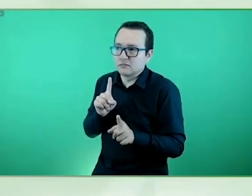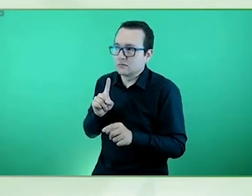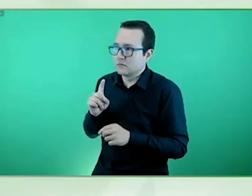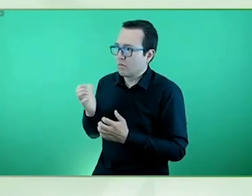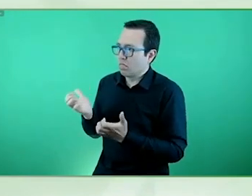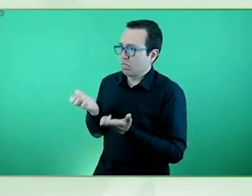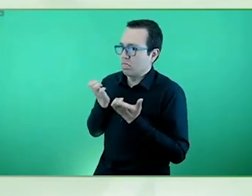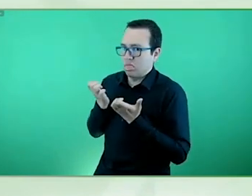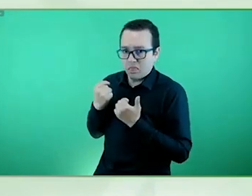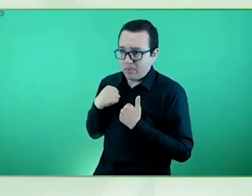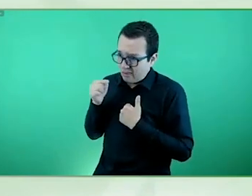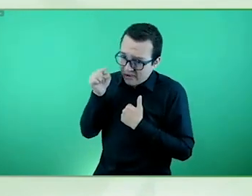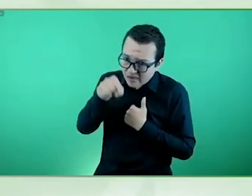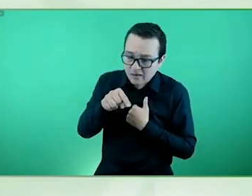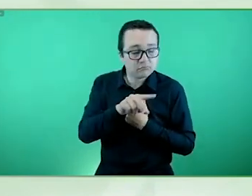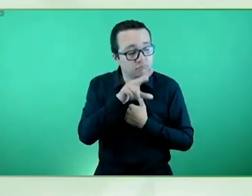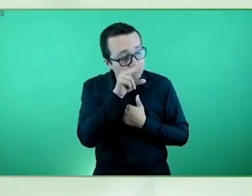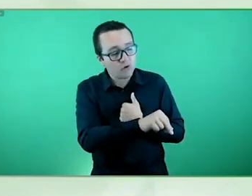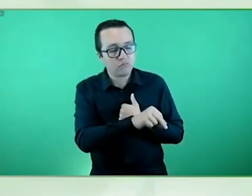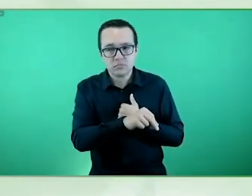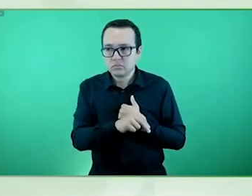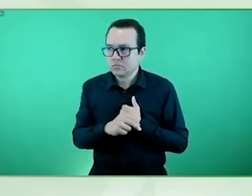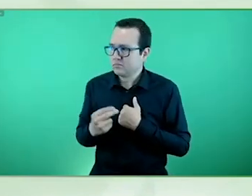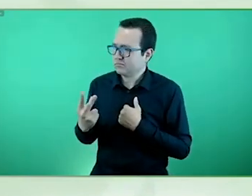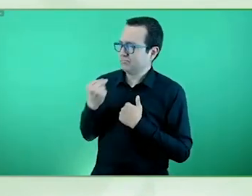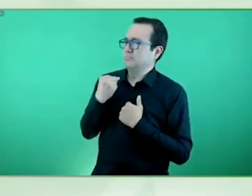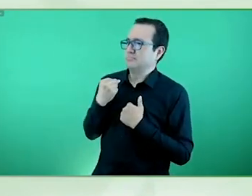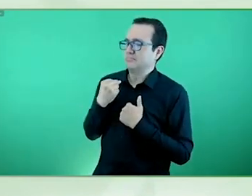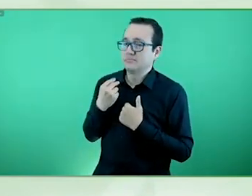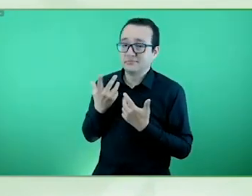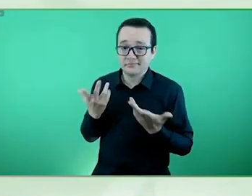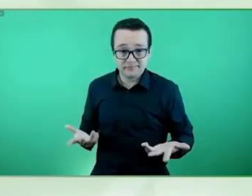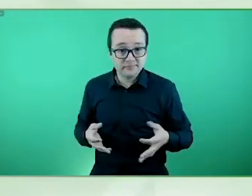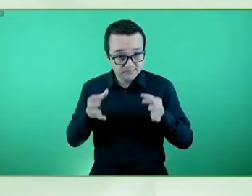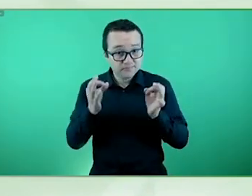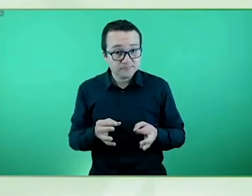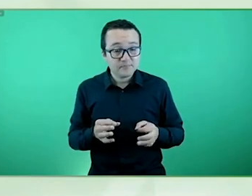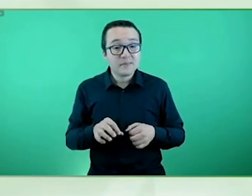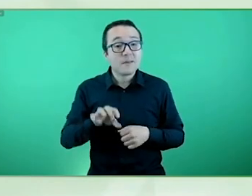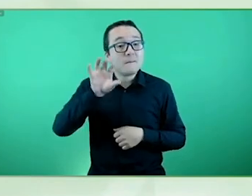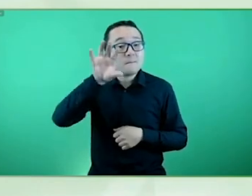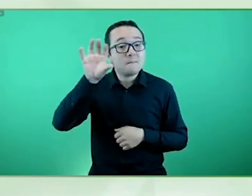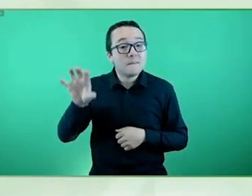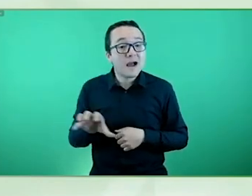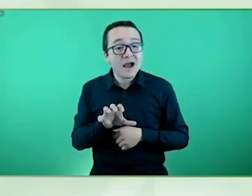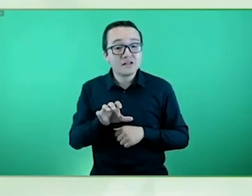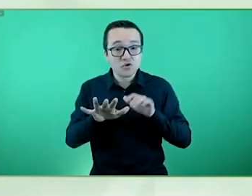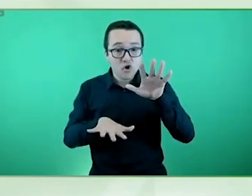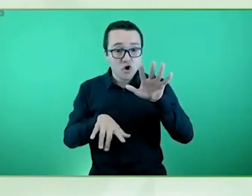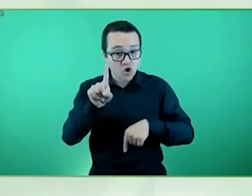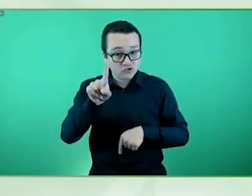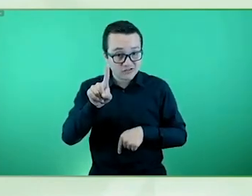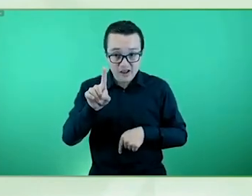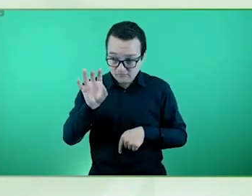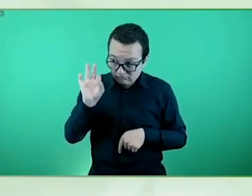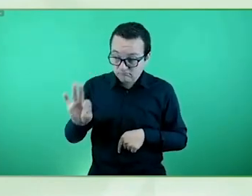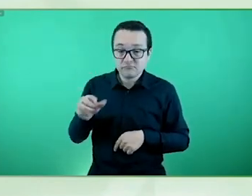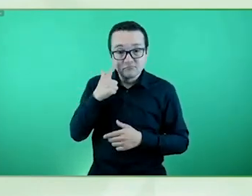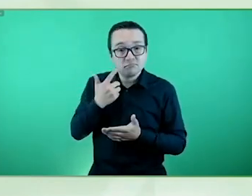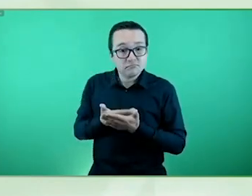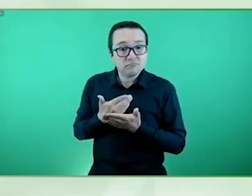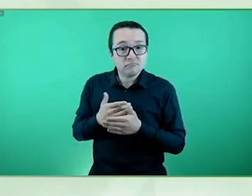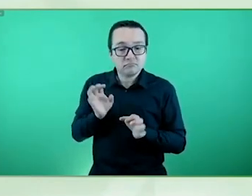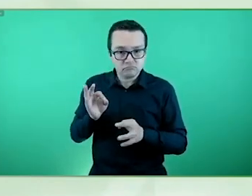tampoco puedes votar y solo en once países se exigen medidas de accesibilidad en los colegios electorales